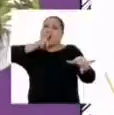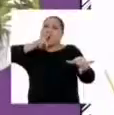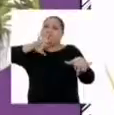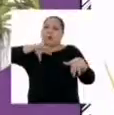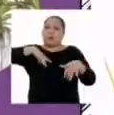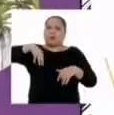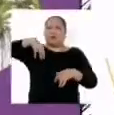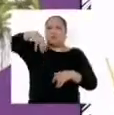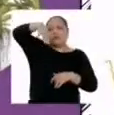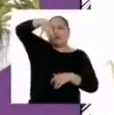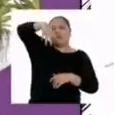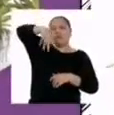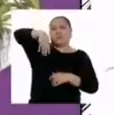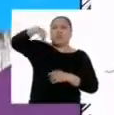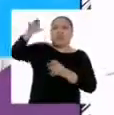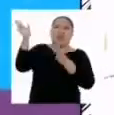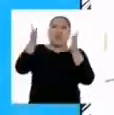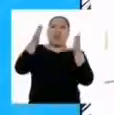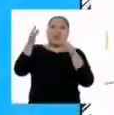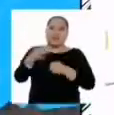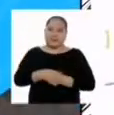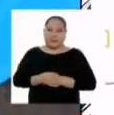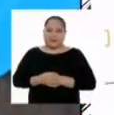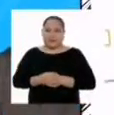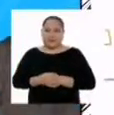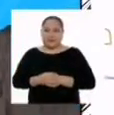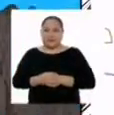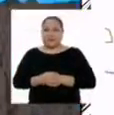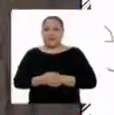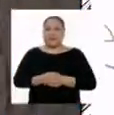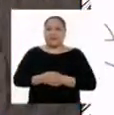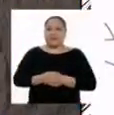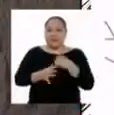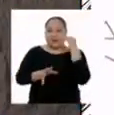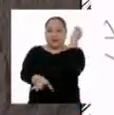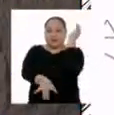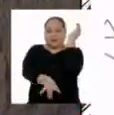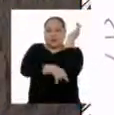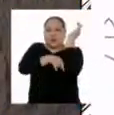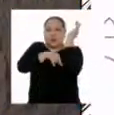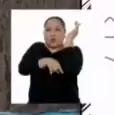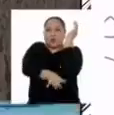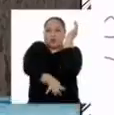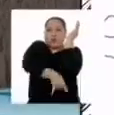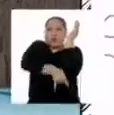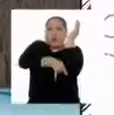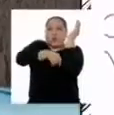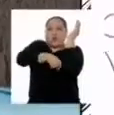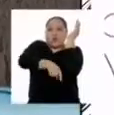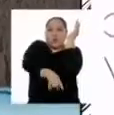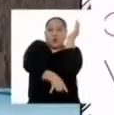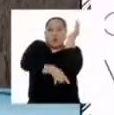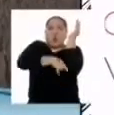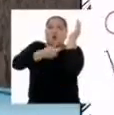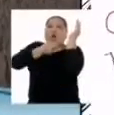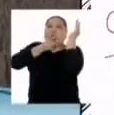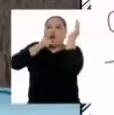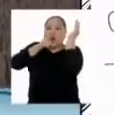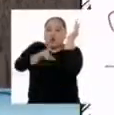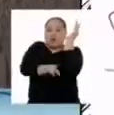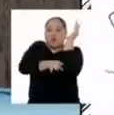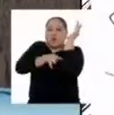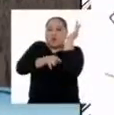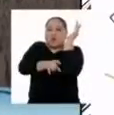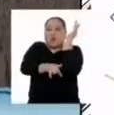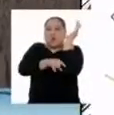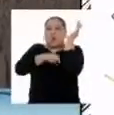penden en el aire. Además, las raíces permiten absorber del suelo agua y minerales para nutrir a la